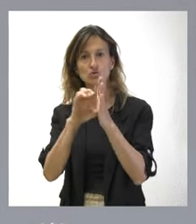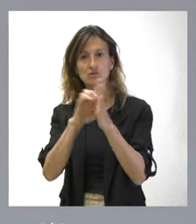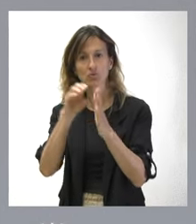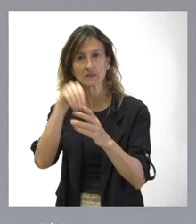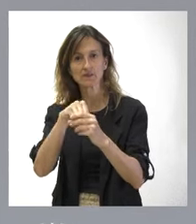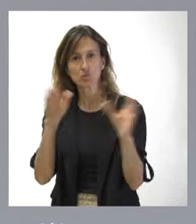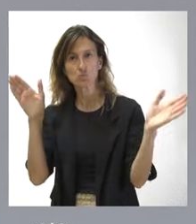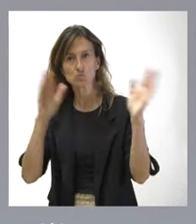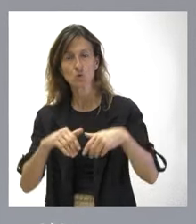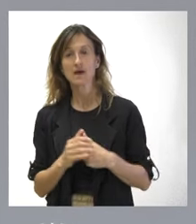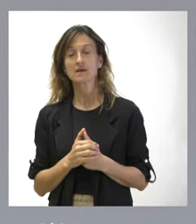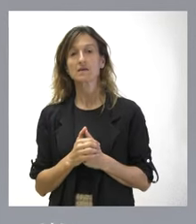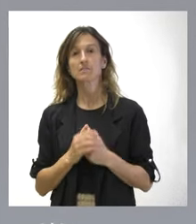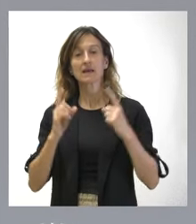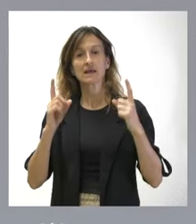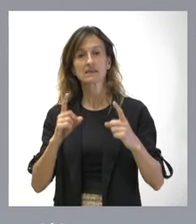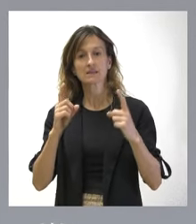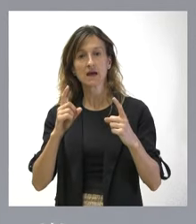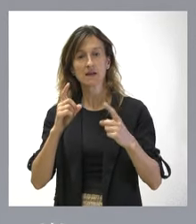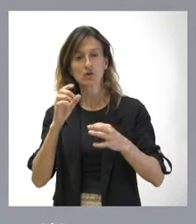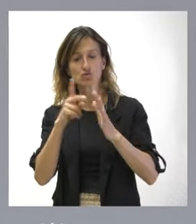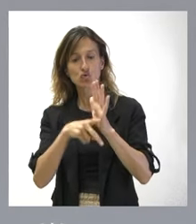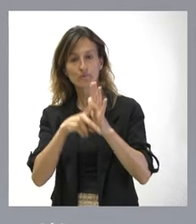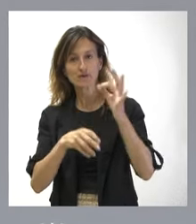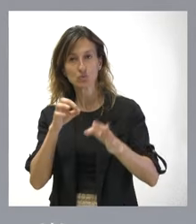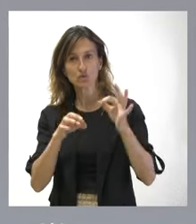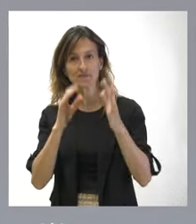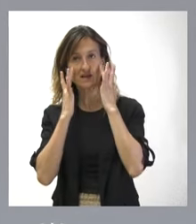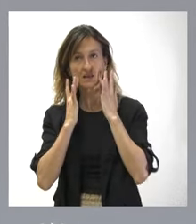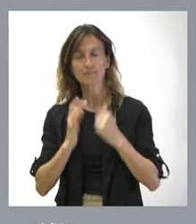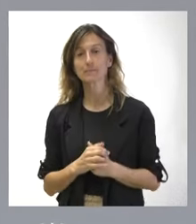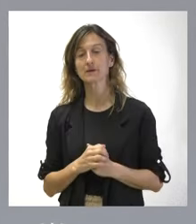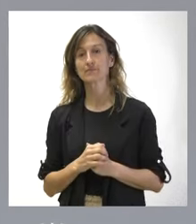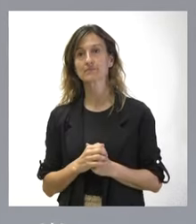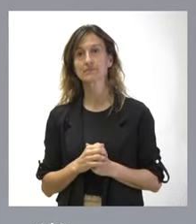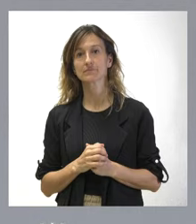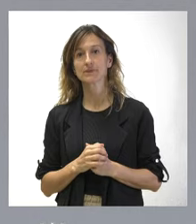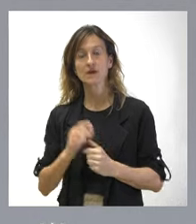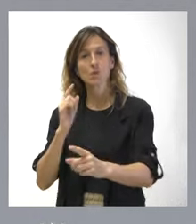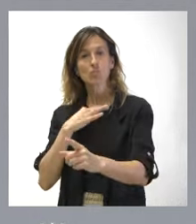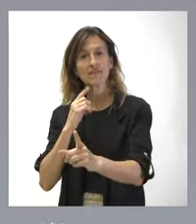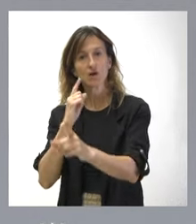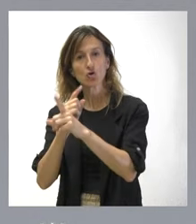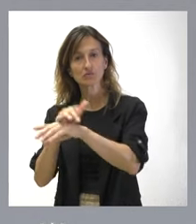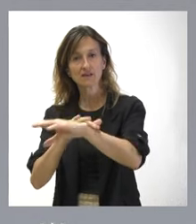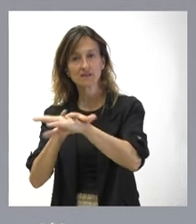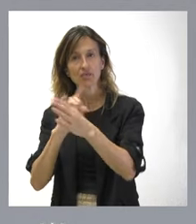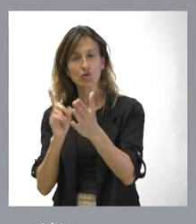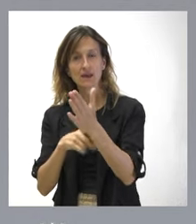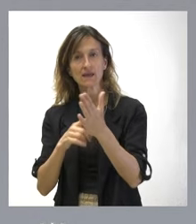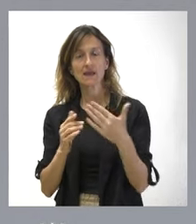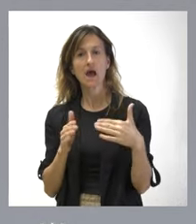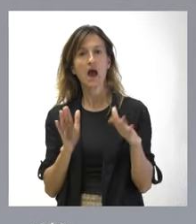la finalidad de depurar el ordenamiento jurídico, con la finalidad de atacar una ley del Estado, aunque directamente no se vea